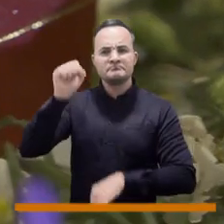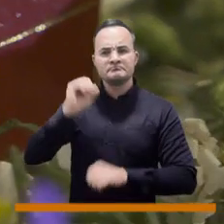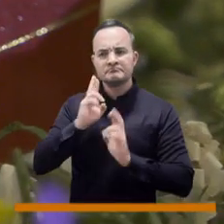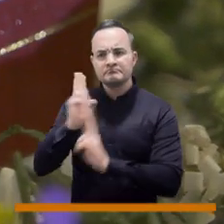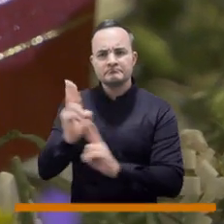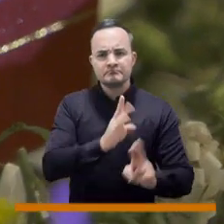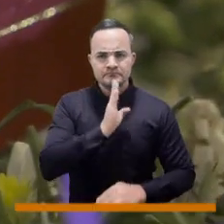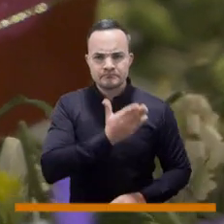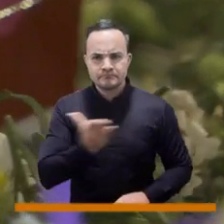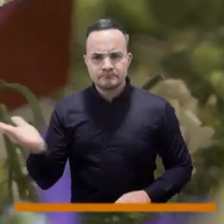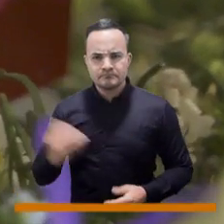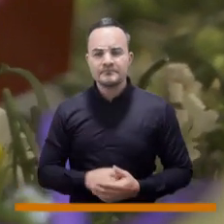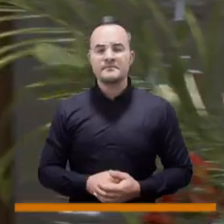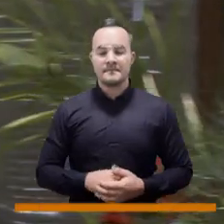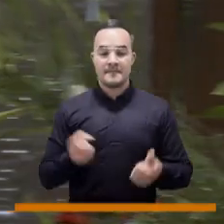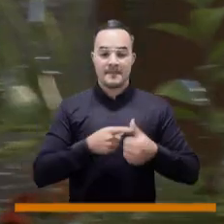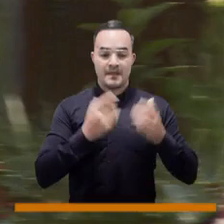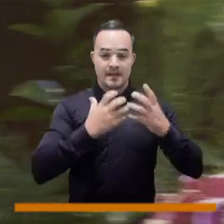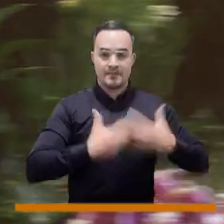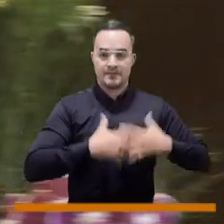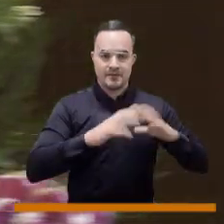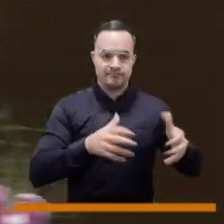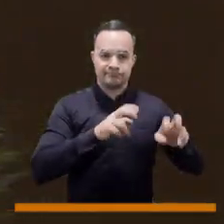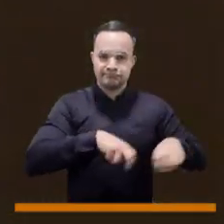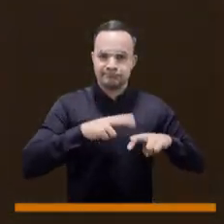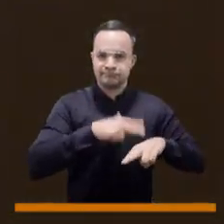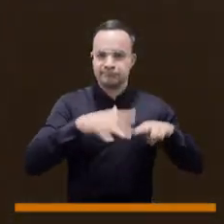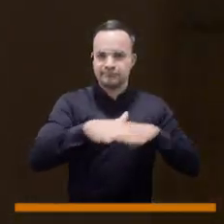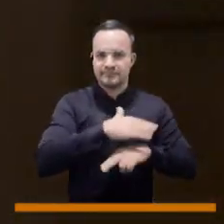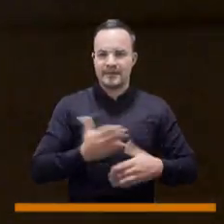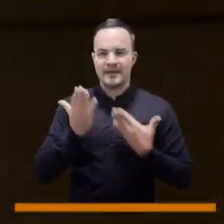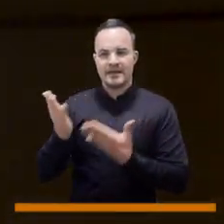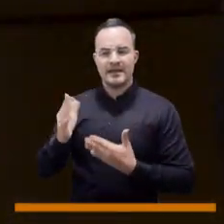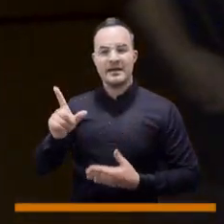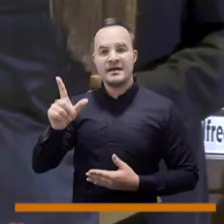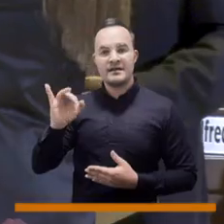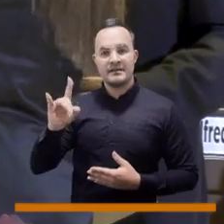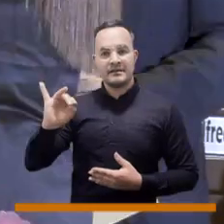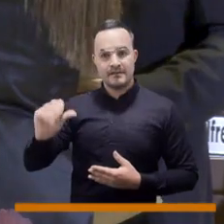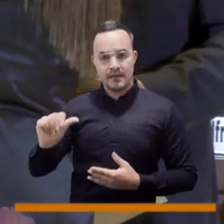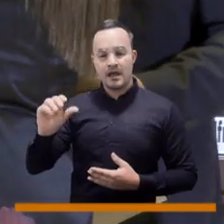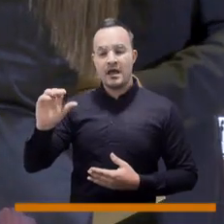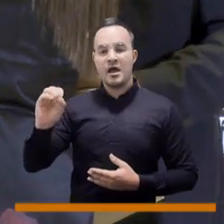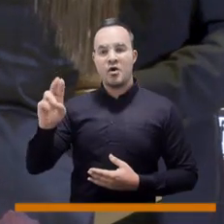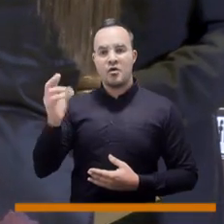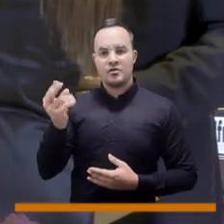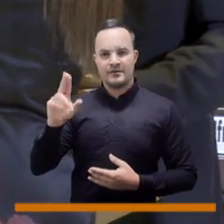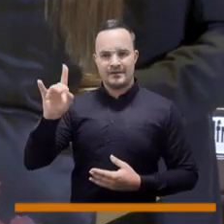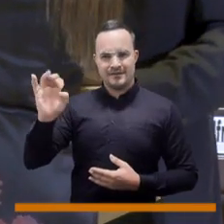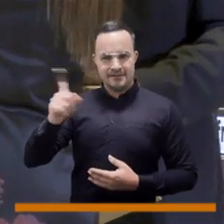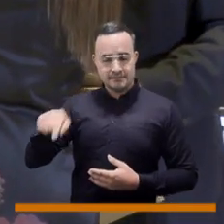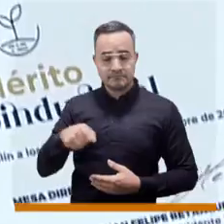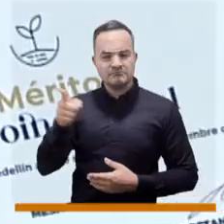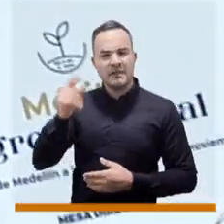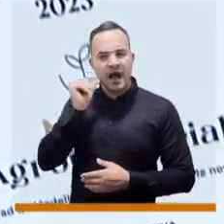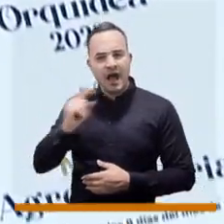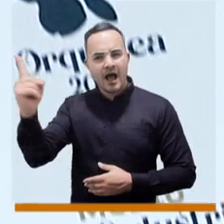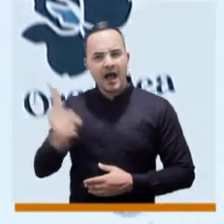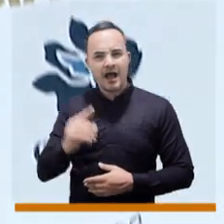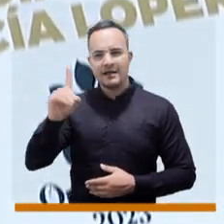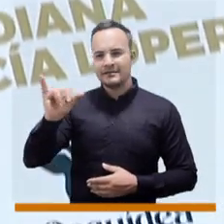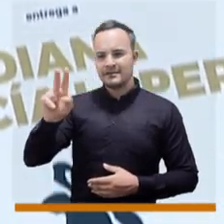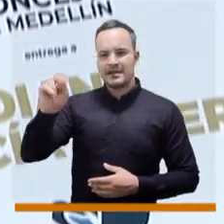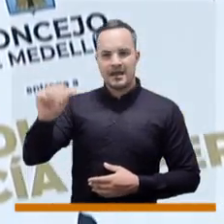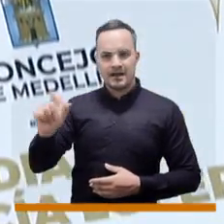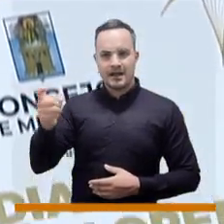fueron Mérito Agroindustrial para Libia Orquídeas. Recibe la distinción Diana María García, una de las